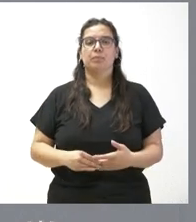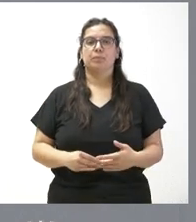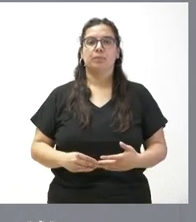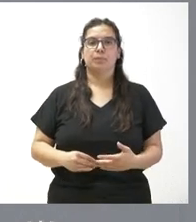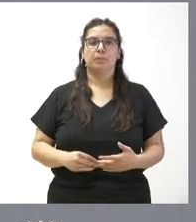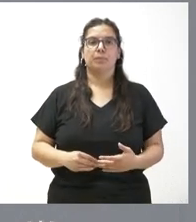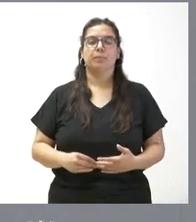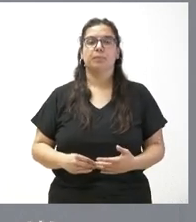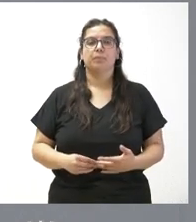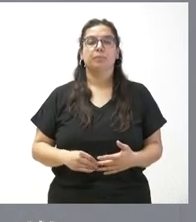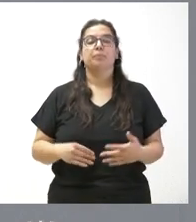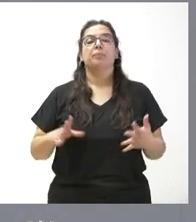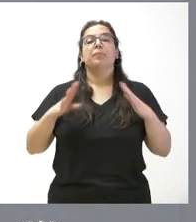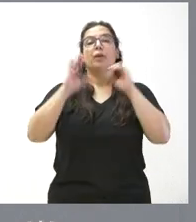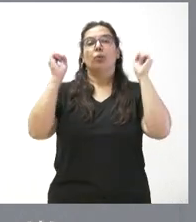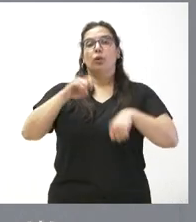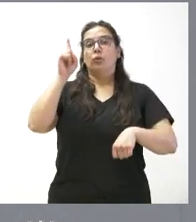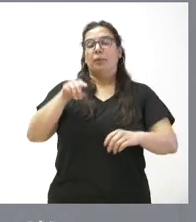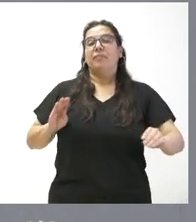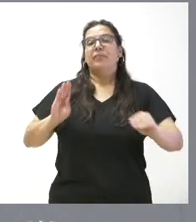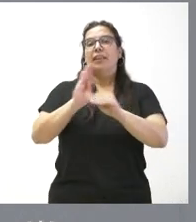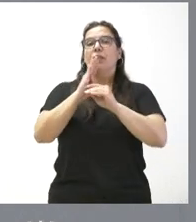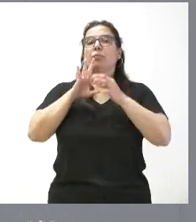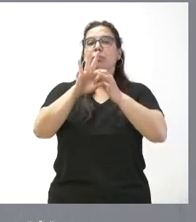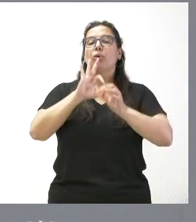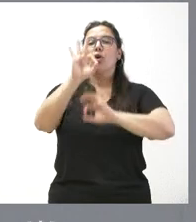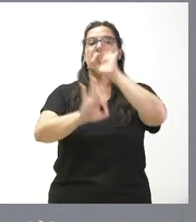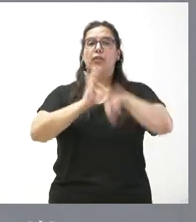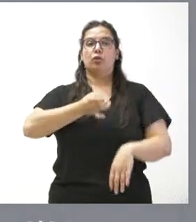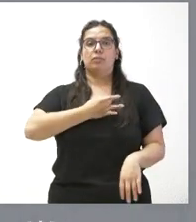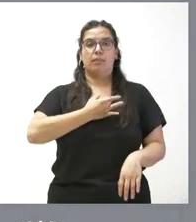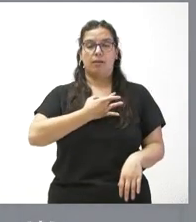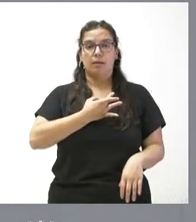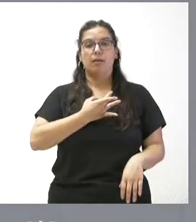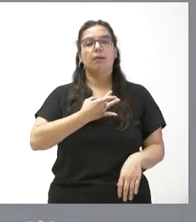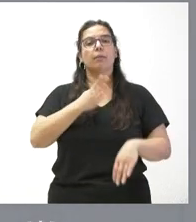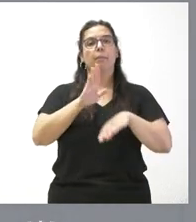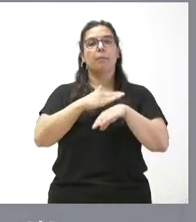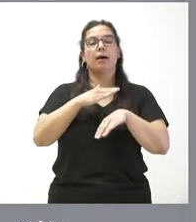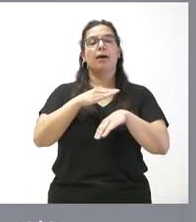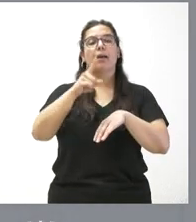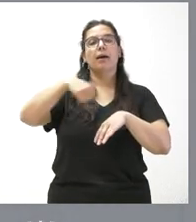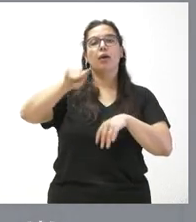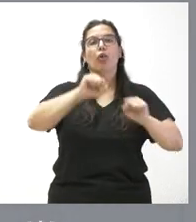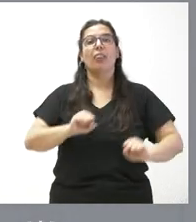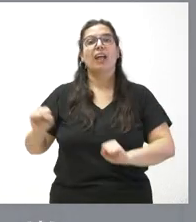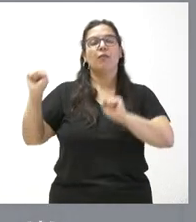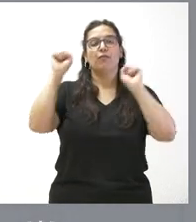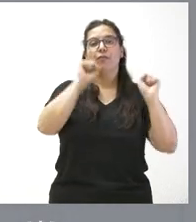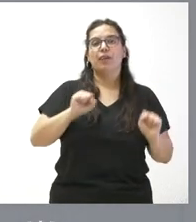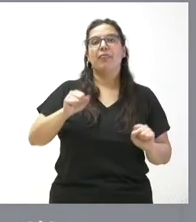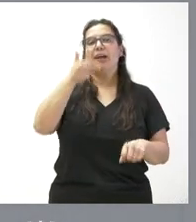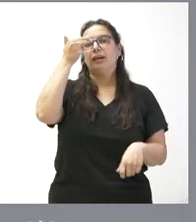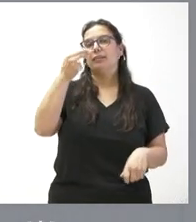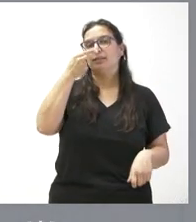Se acuerda la financiación que corresponde a las organizaciones sindicales en el ejercicio de las funciones de defensa de los